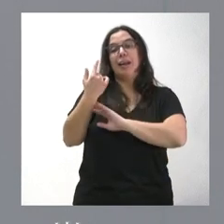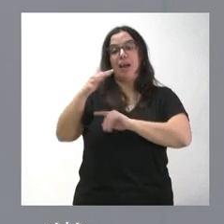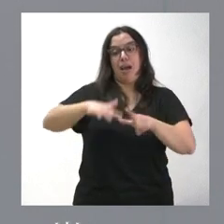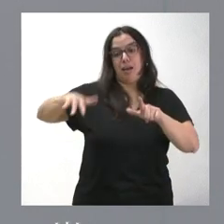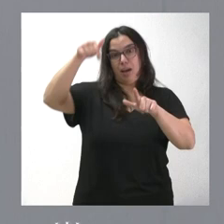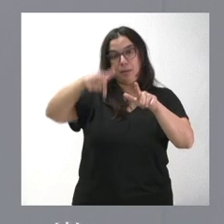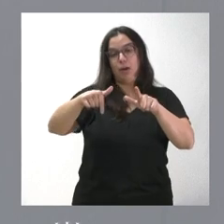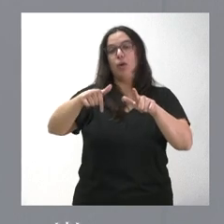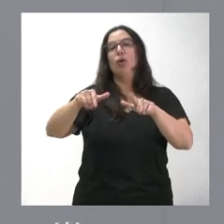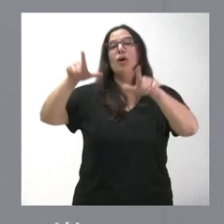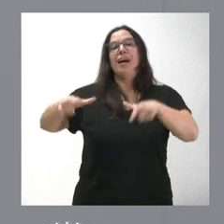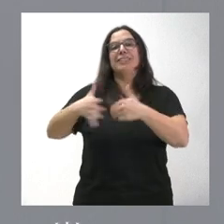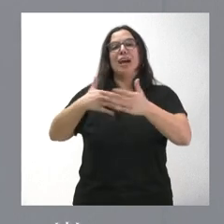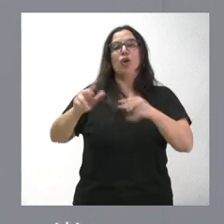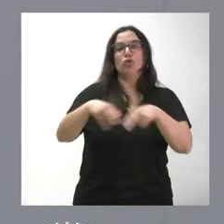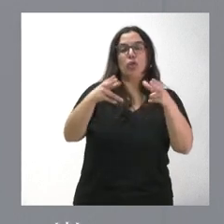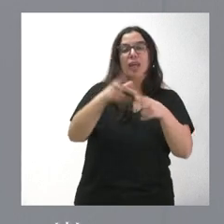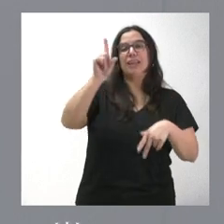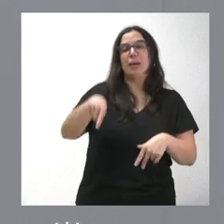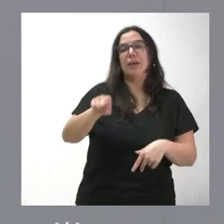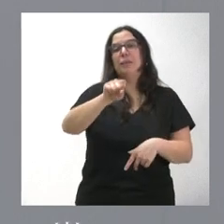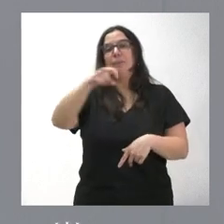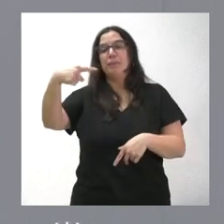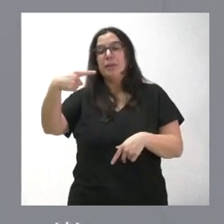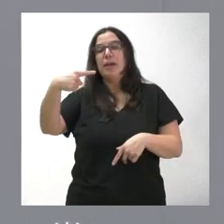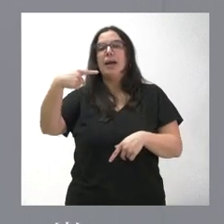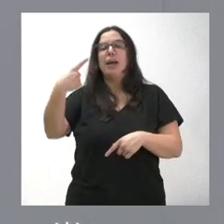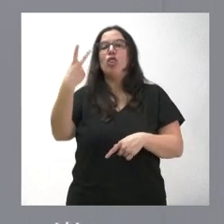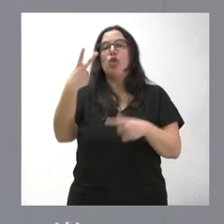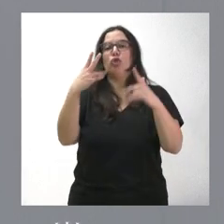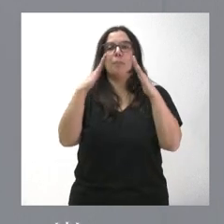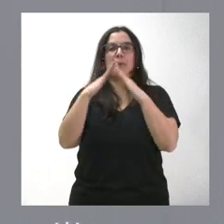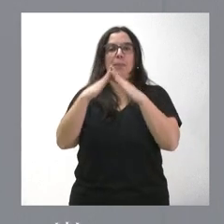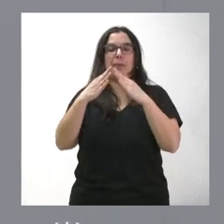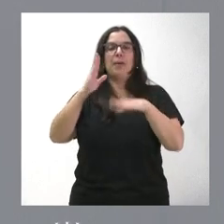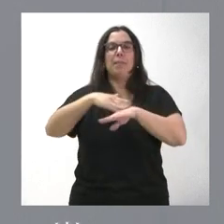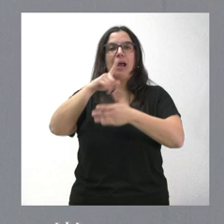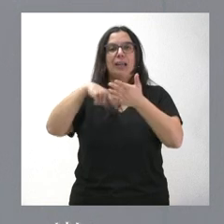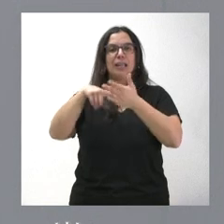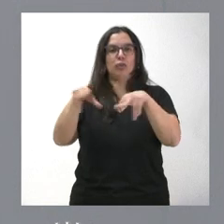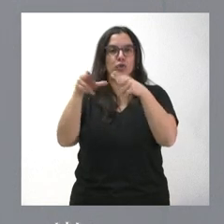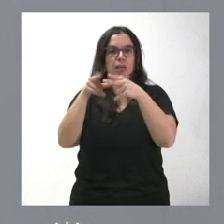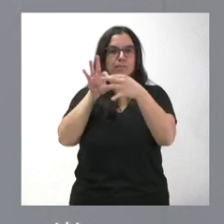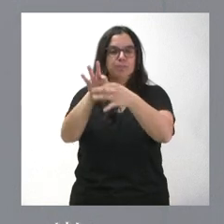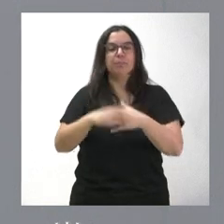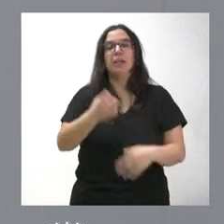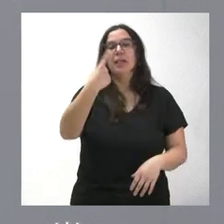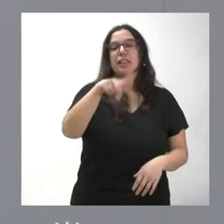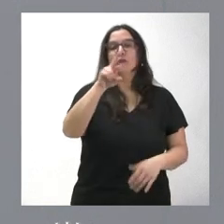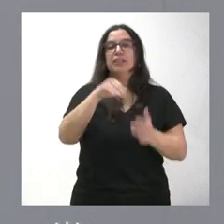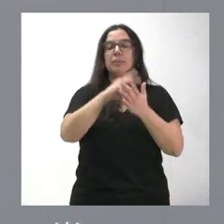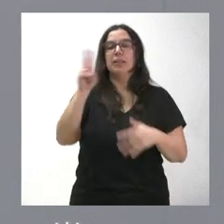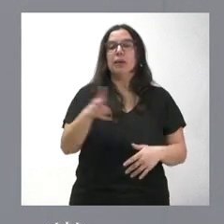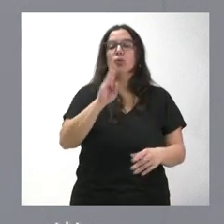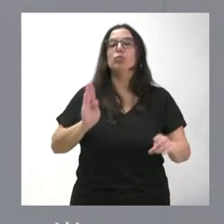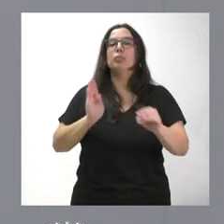con un salón social y una planta primera con dos viviendas destinadas al querer social. 120.000 euros es la